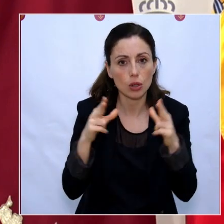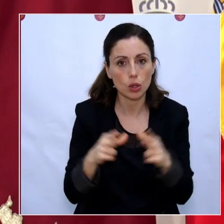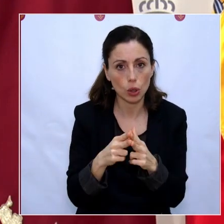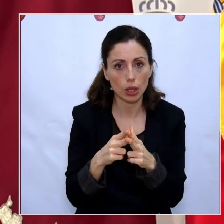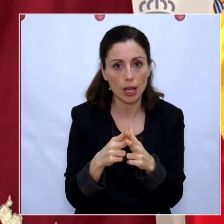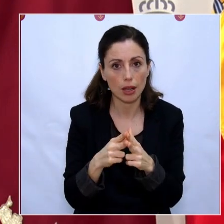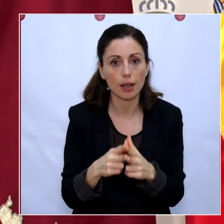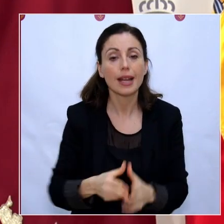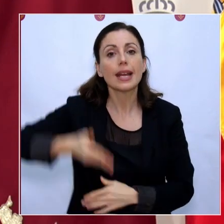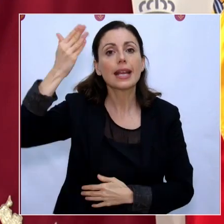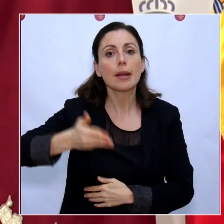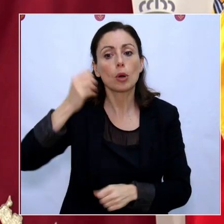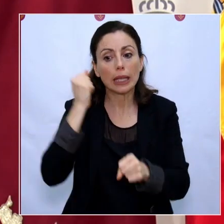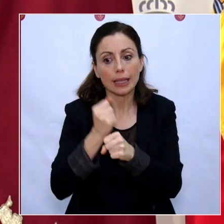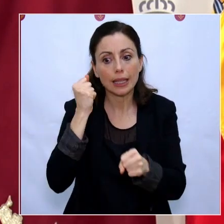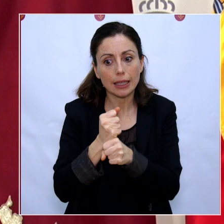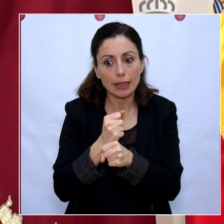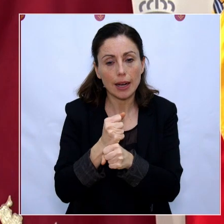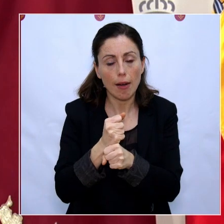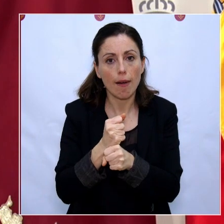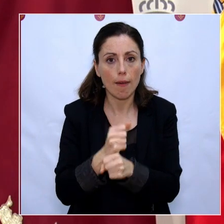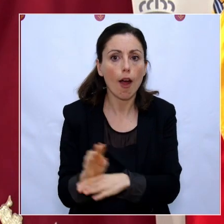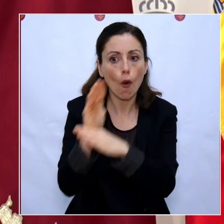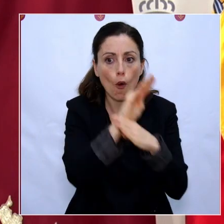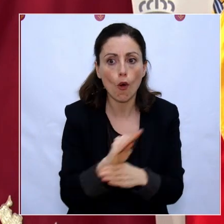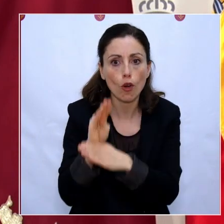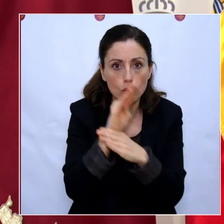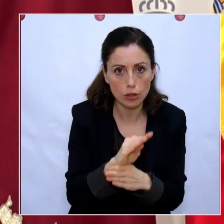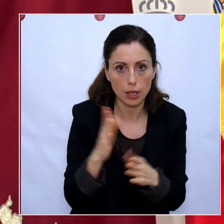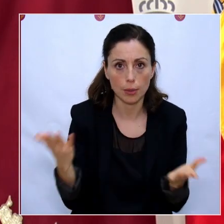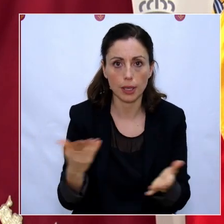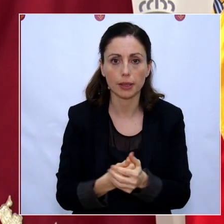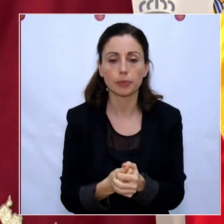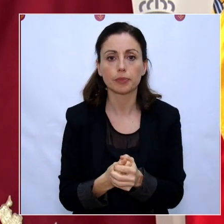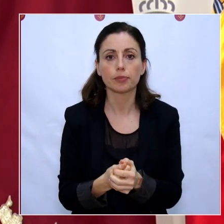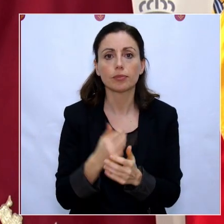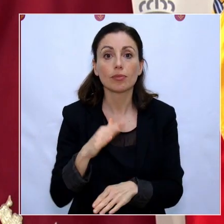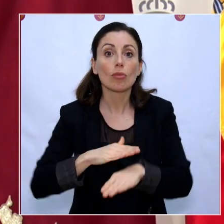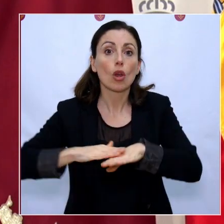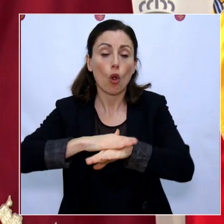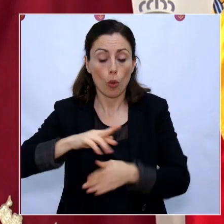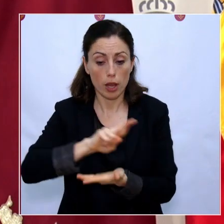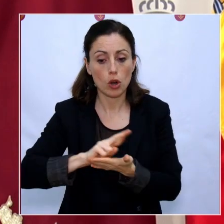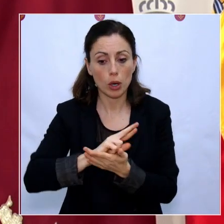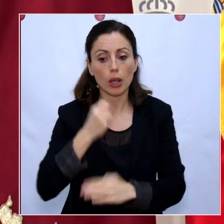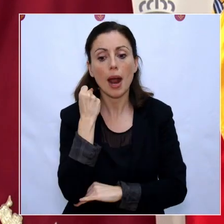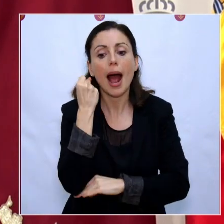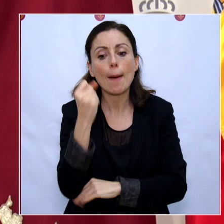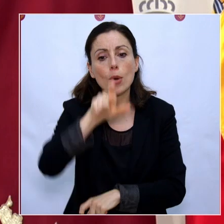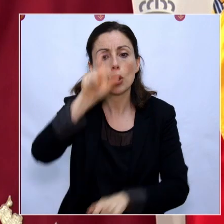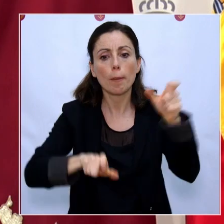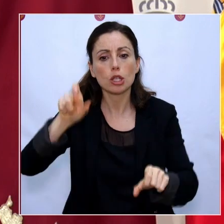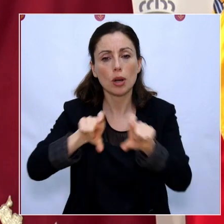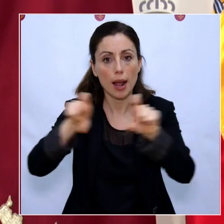el empleo, pero sin destruir a aquellos que lo generan. El Gobierno regional está al lado de los empresarios. Les vamos a